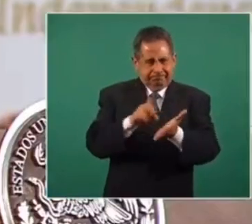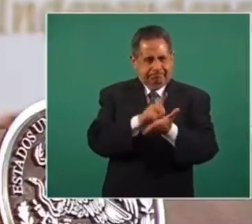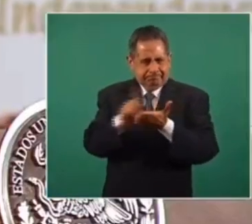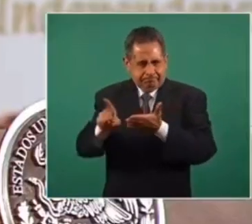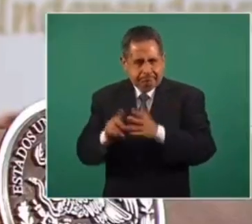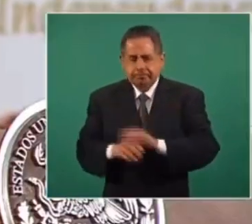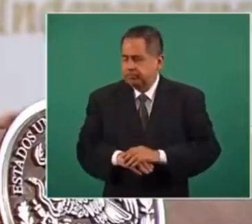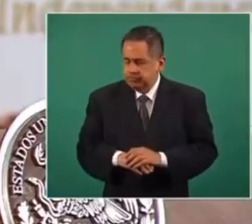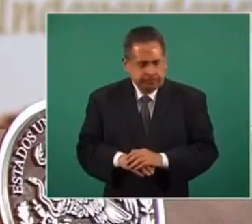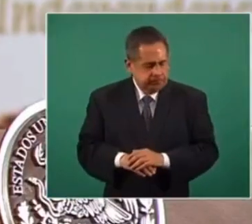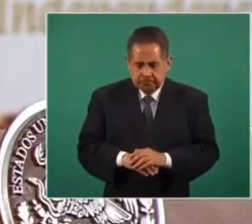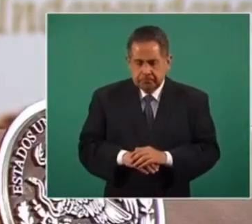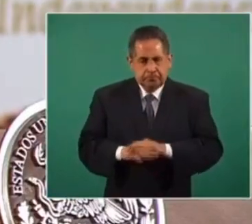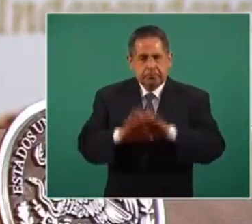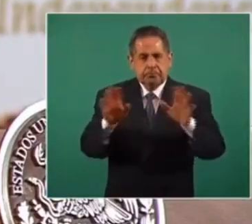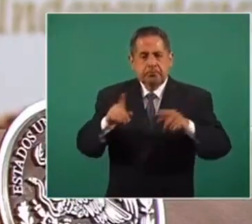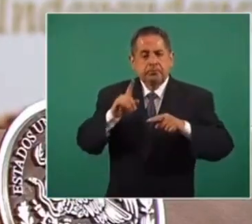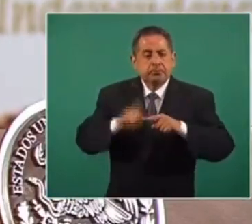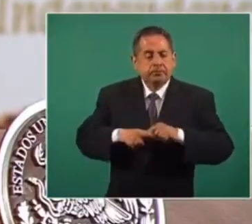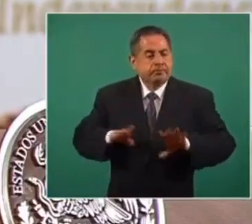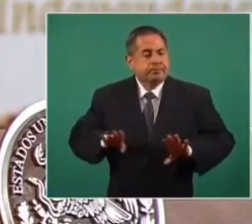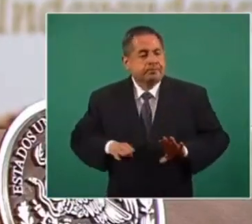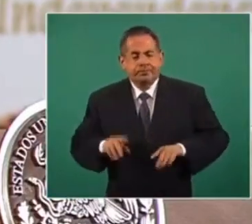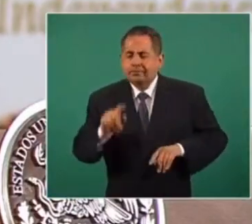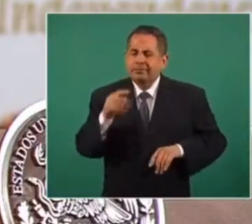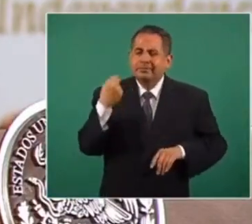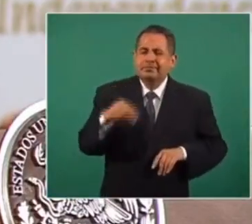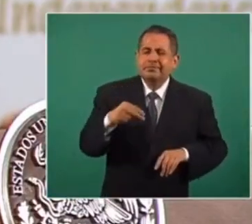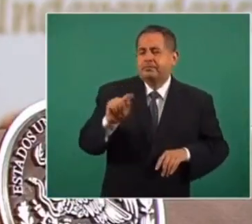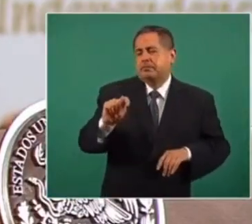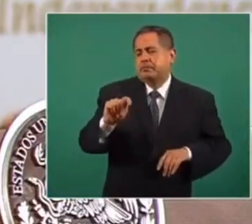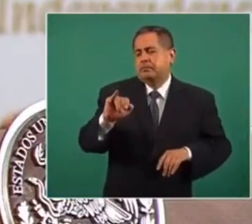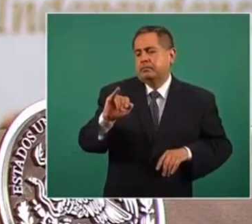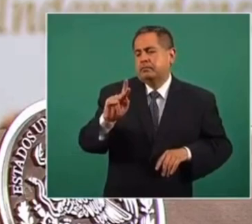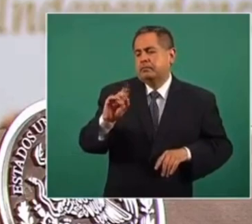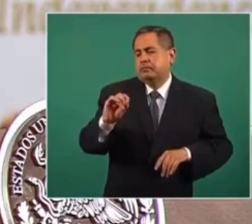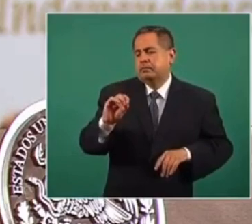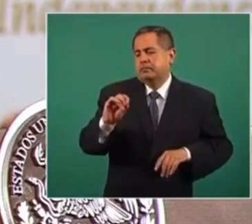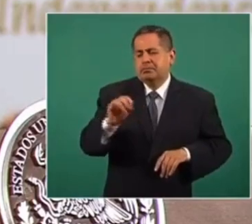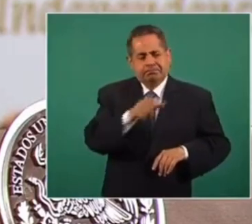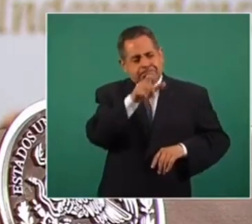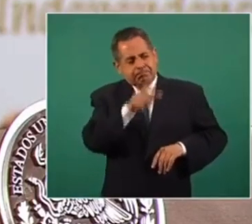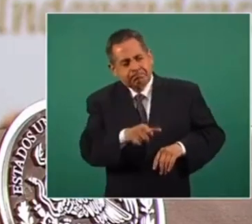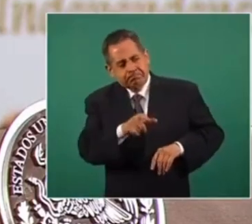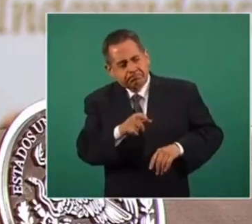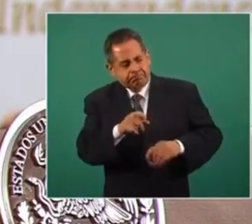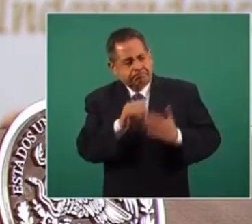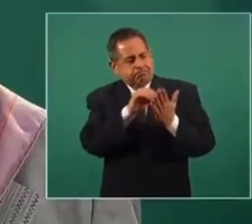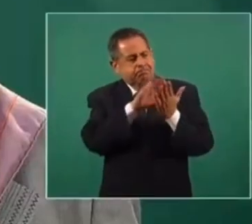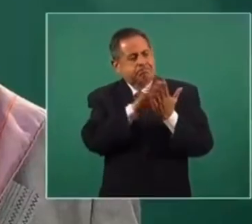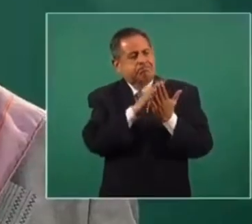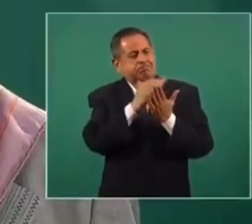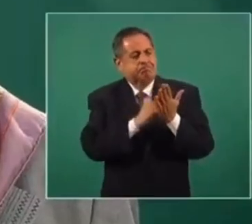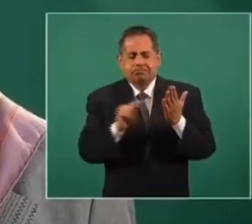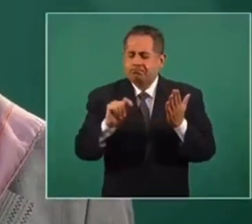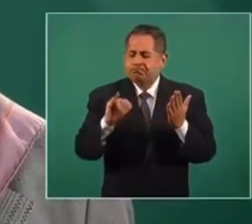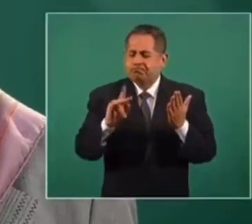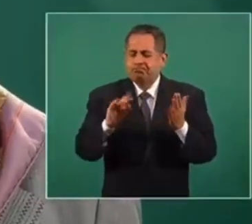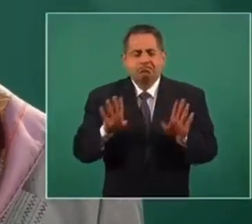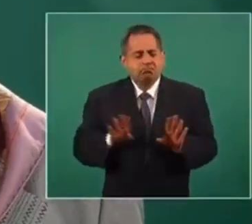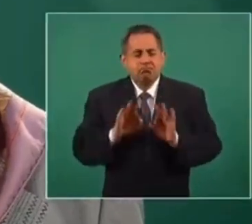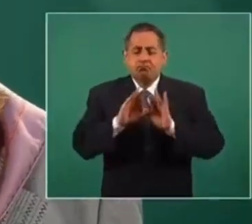se va a discutir son los tipos penales. La tipología penal y la